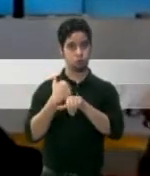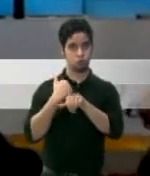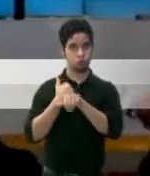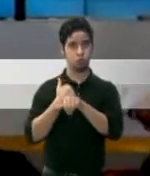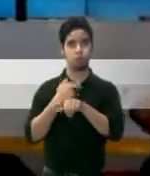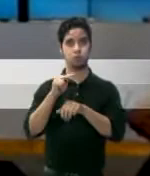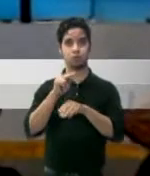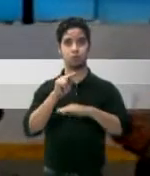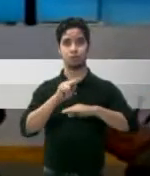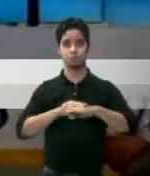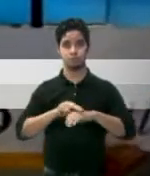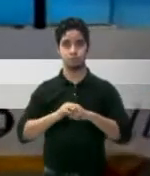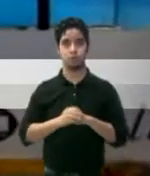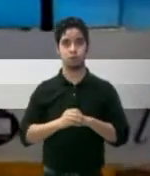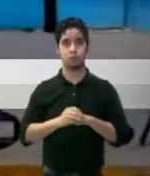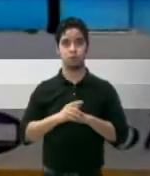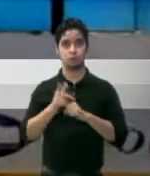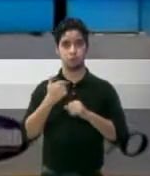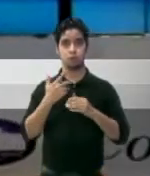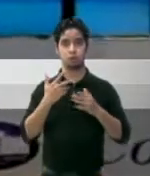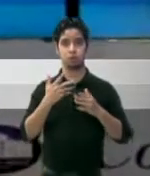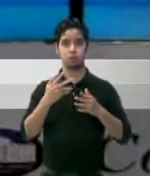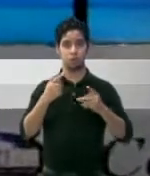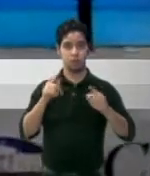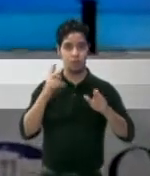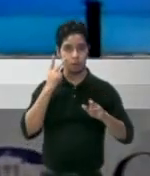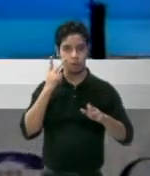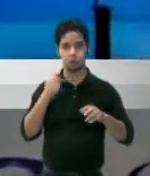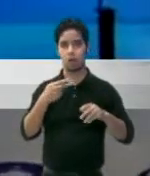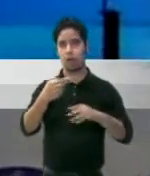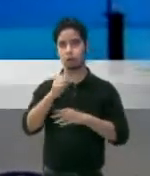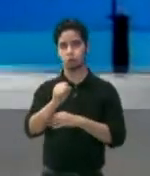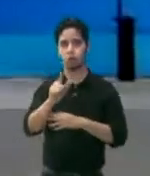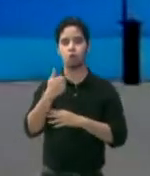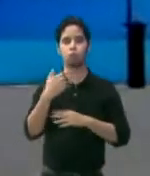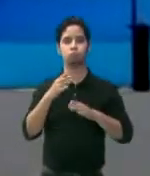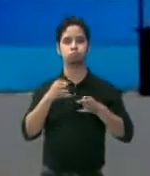mejor preparación en estudios superiores y carreras universitarias.